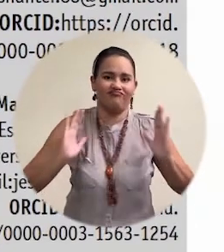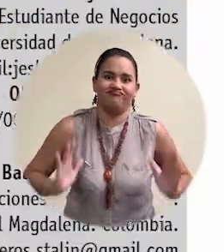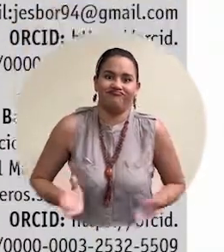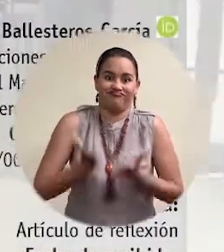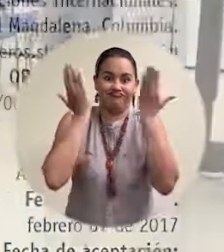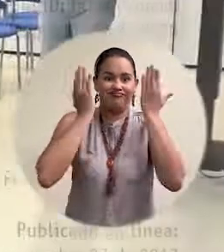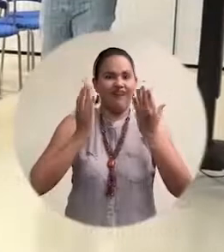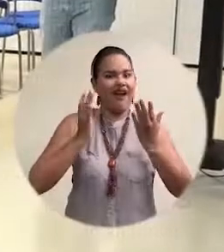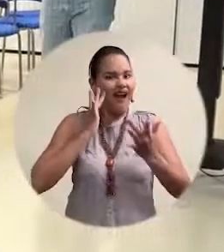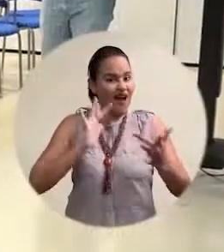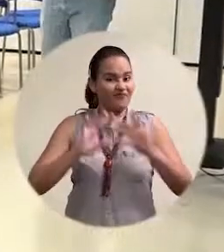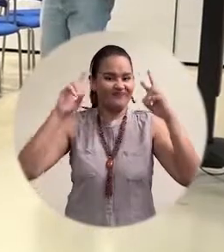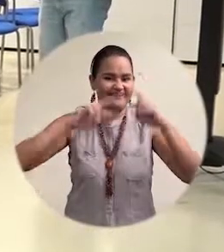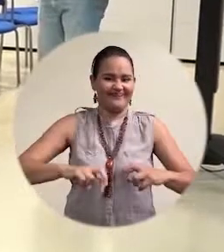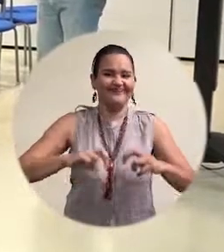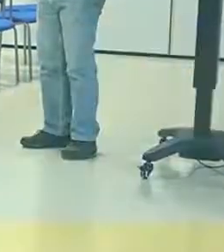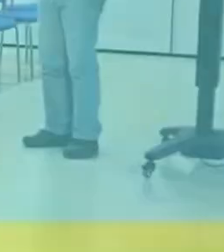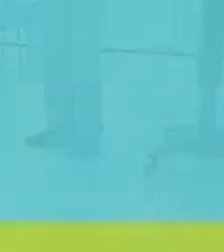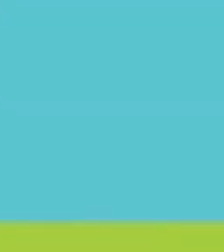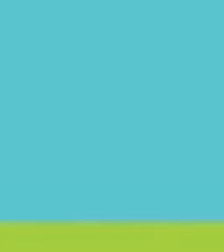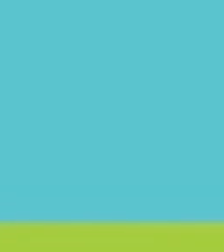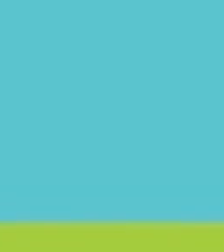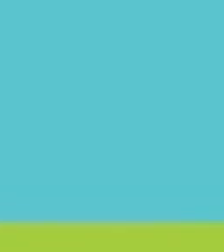nuestra capacidad de investigación.